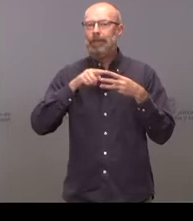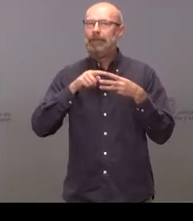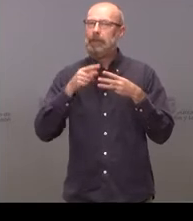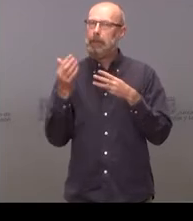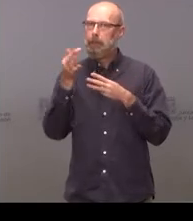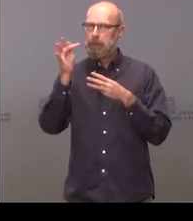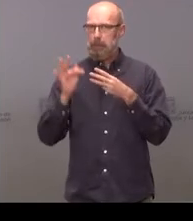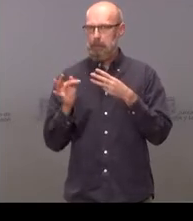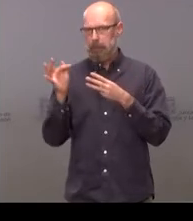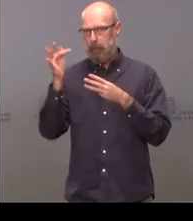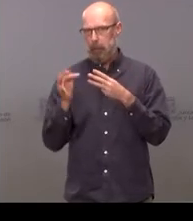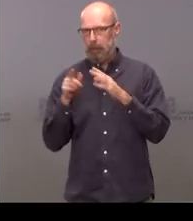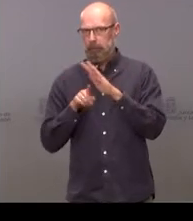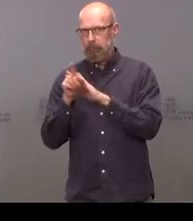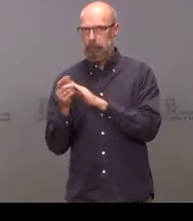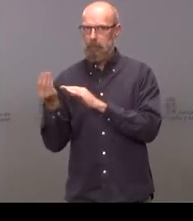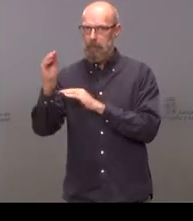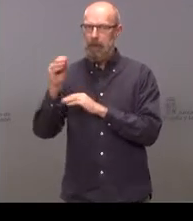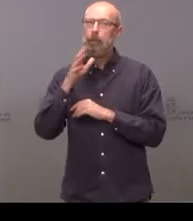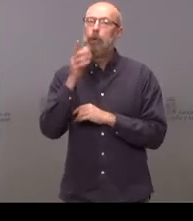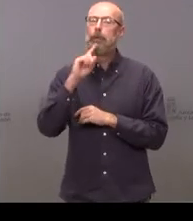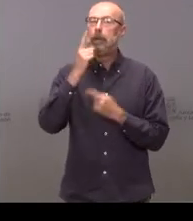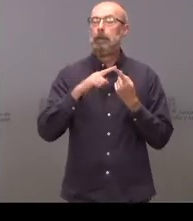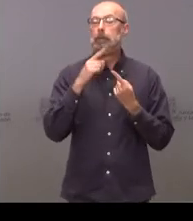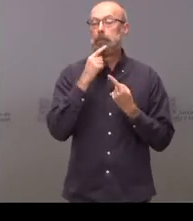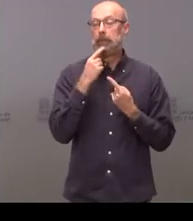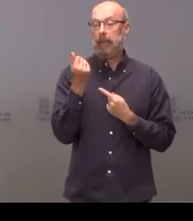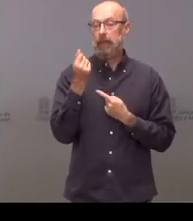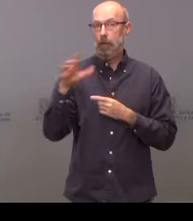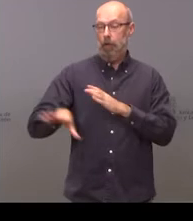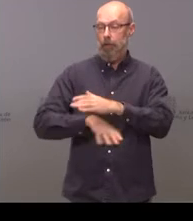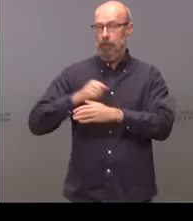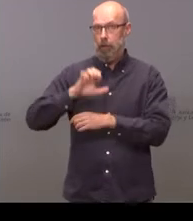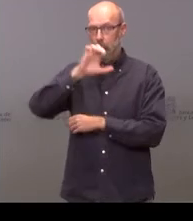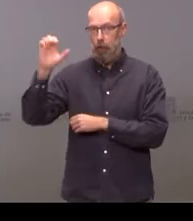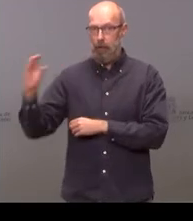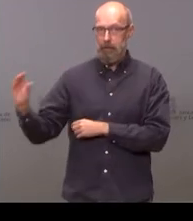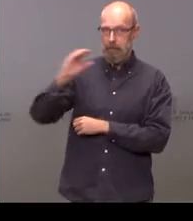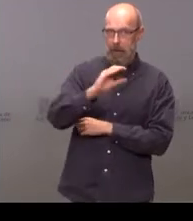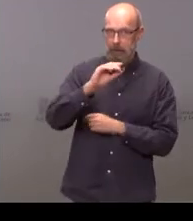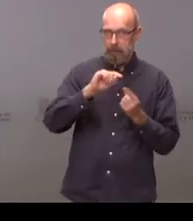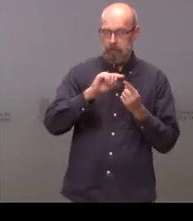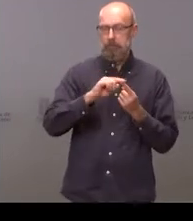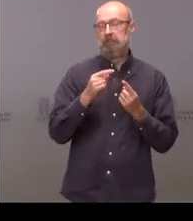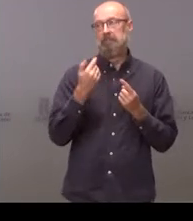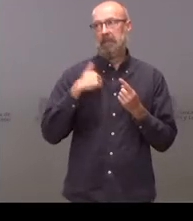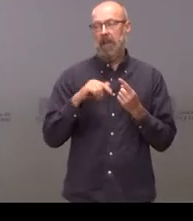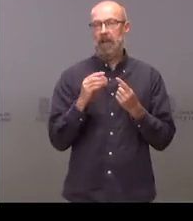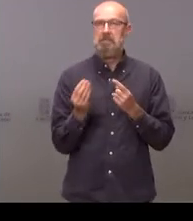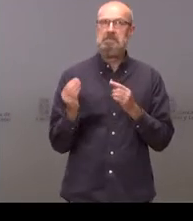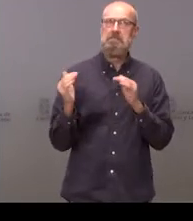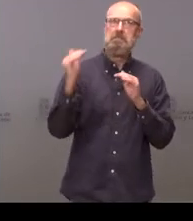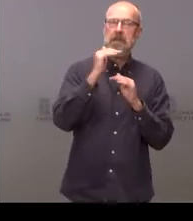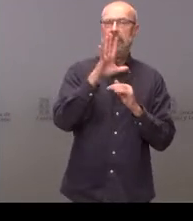presupuesto. En primer lugar, la llegada de fondos procedentes de la Unión Europea, que crecerán por encima del